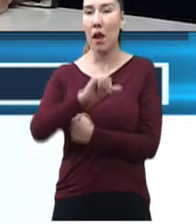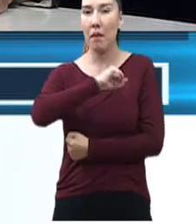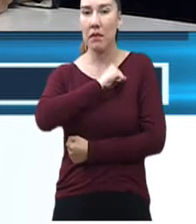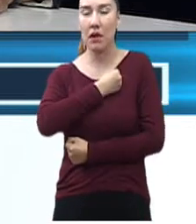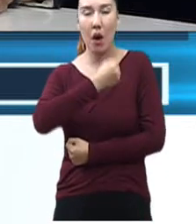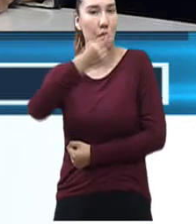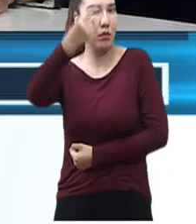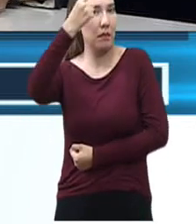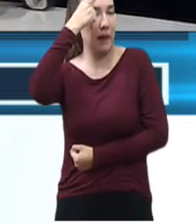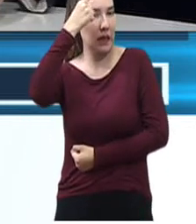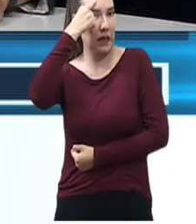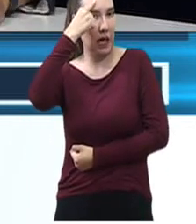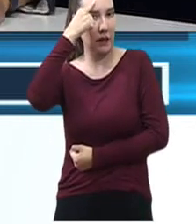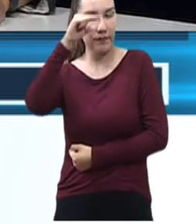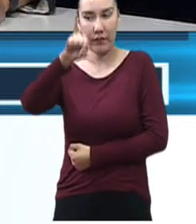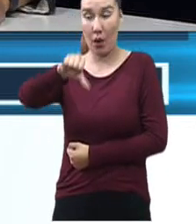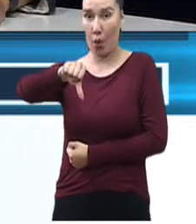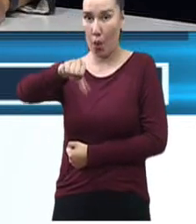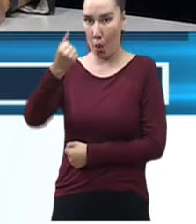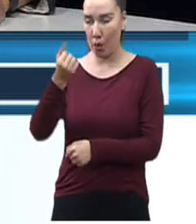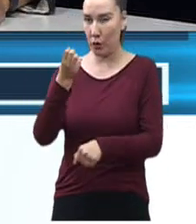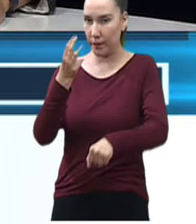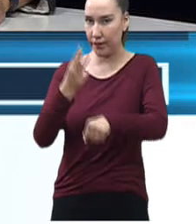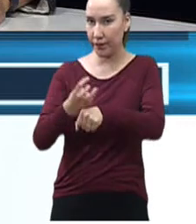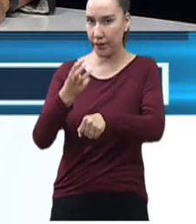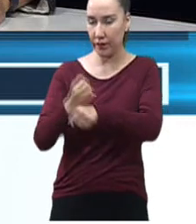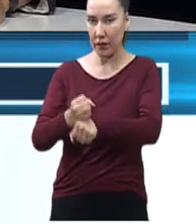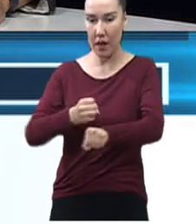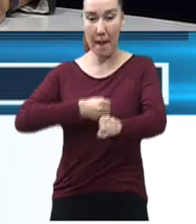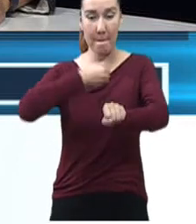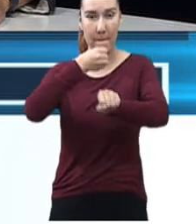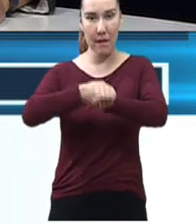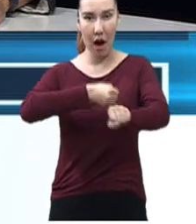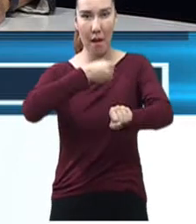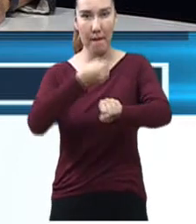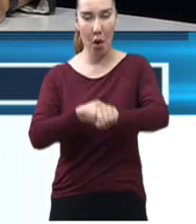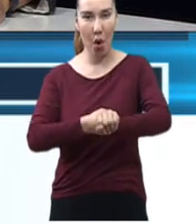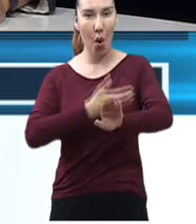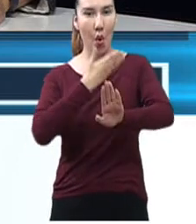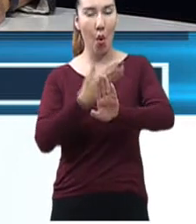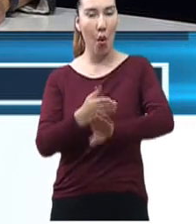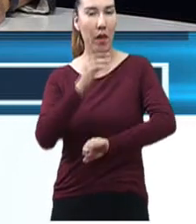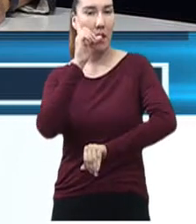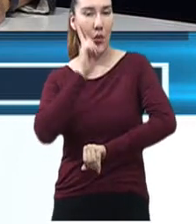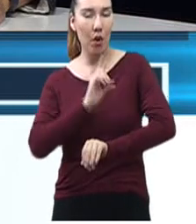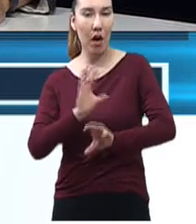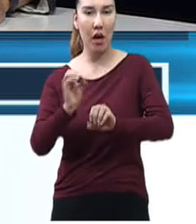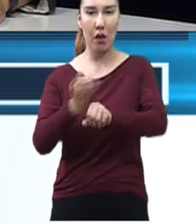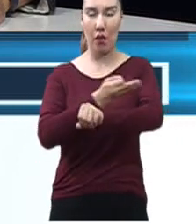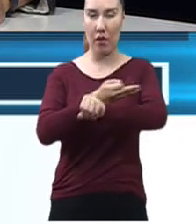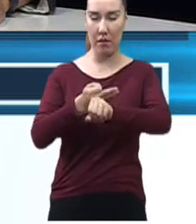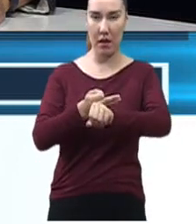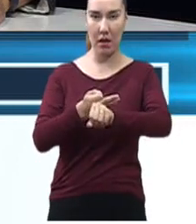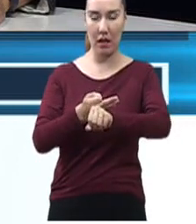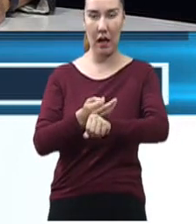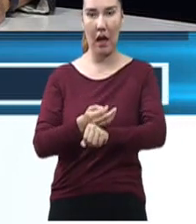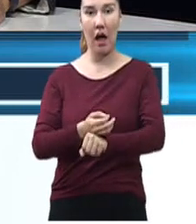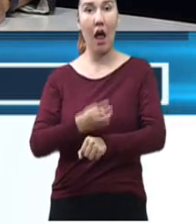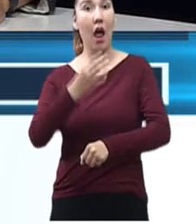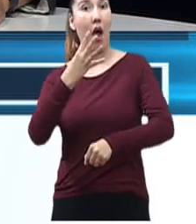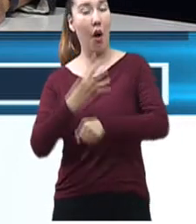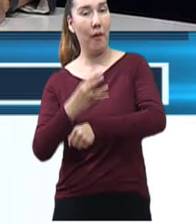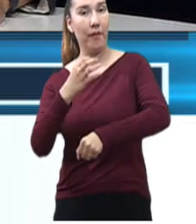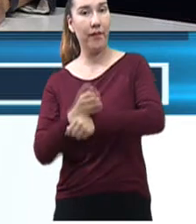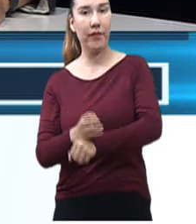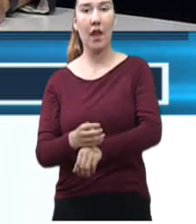violencia intrafamiliar, y ahora, bueno, pues el tema de los niños y de los jóvenes con cubrir la educación